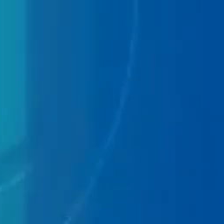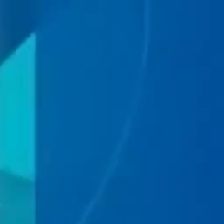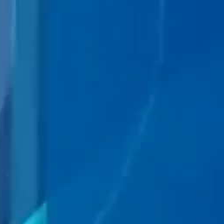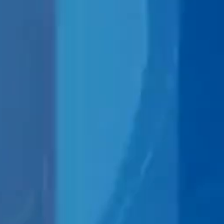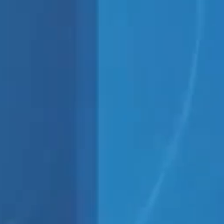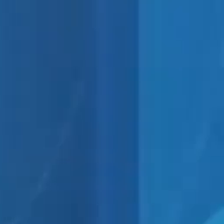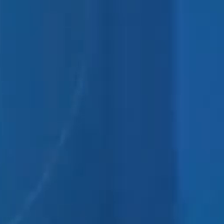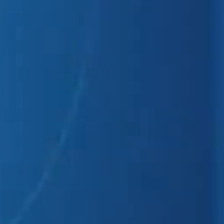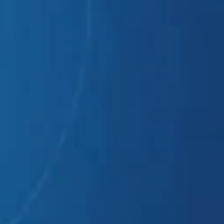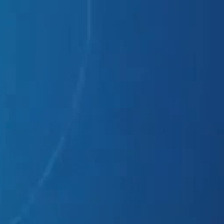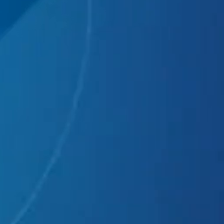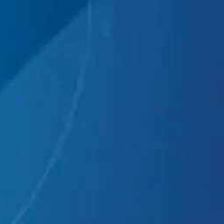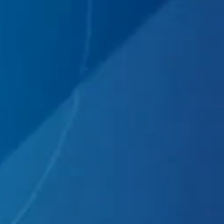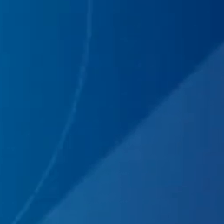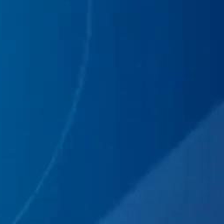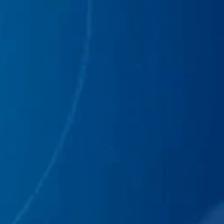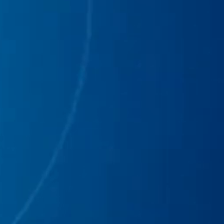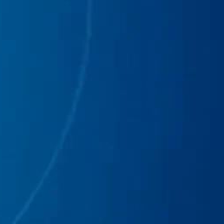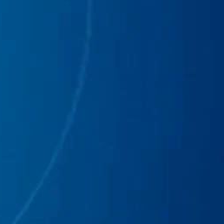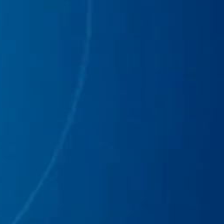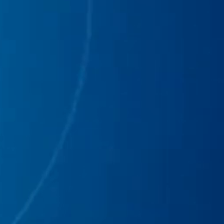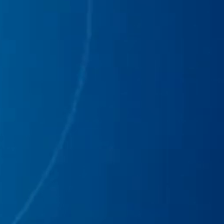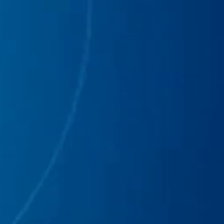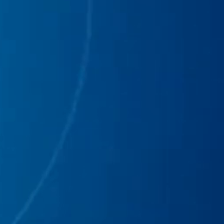RTVC Noticias, emisión fin de semana.